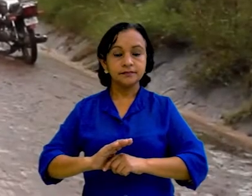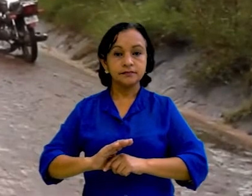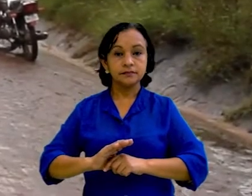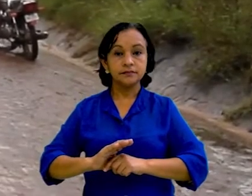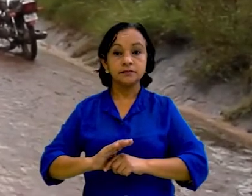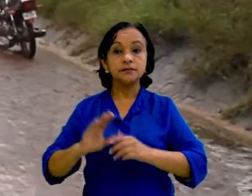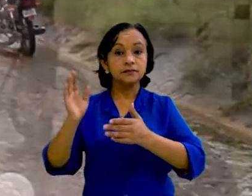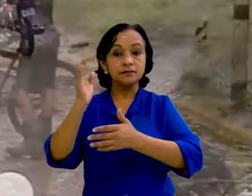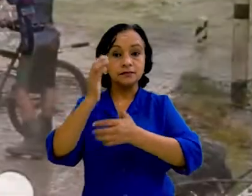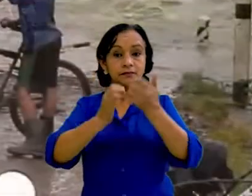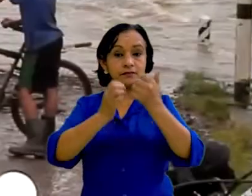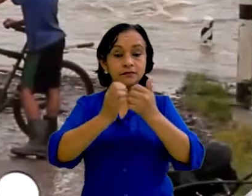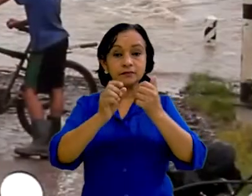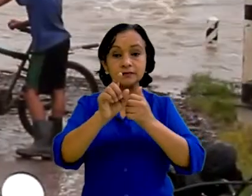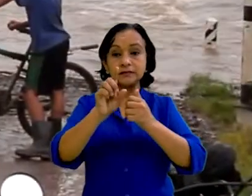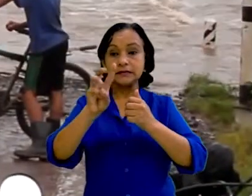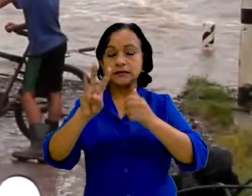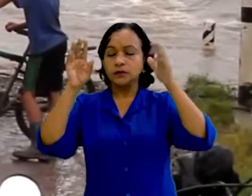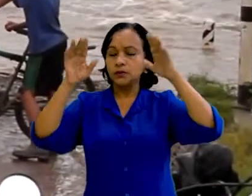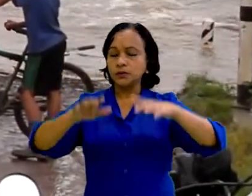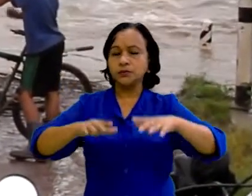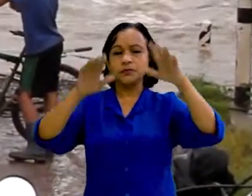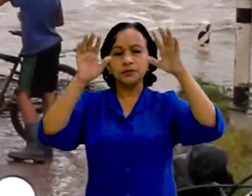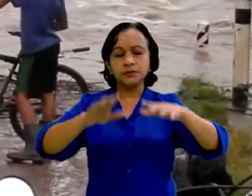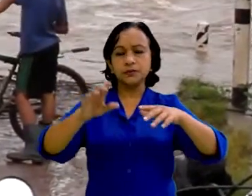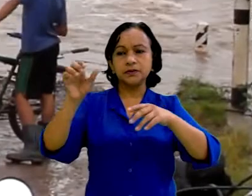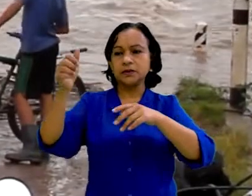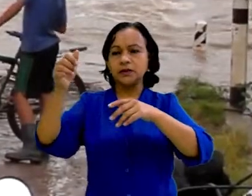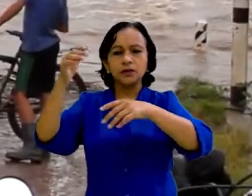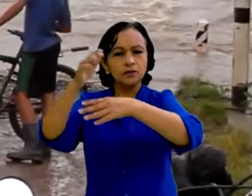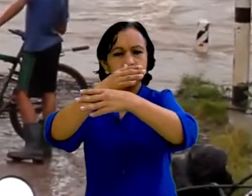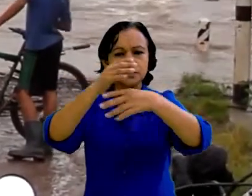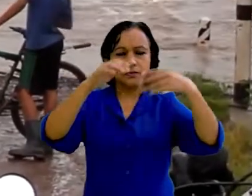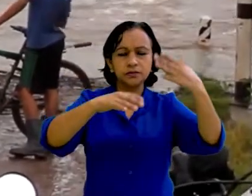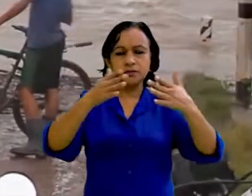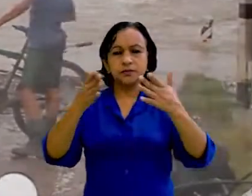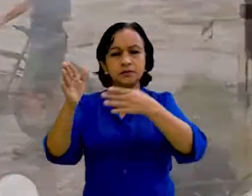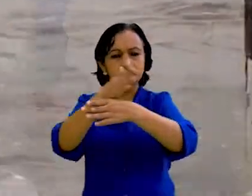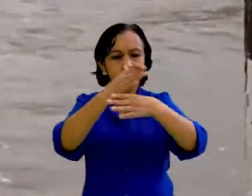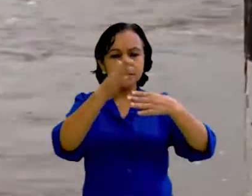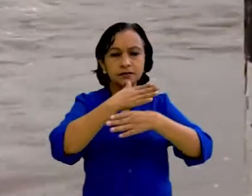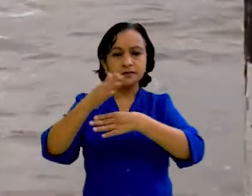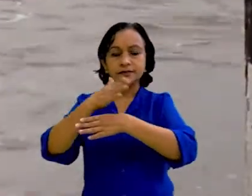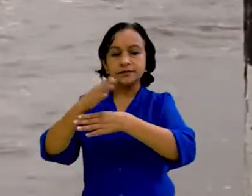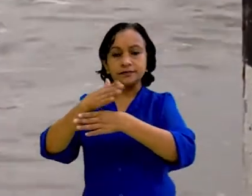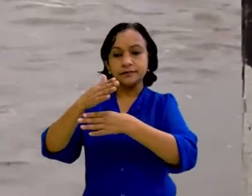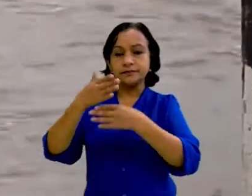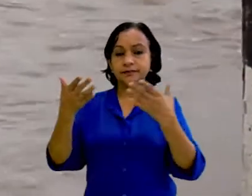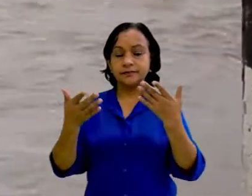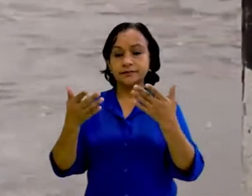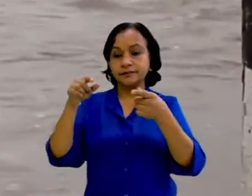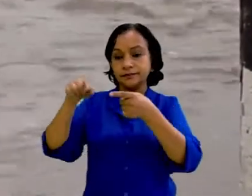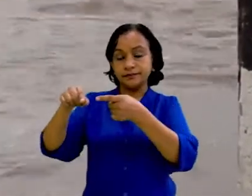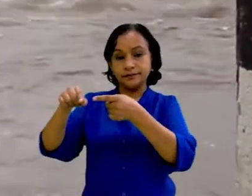Debido a la afectación de 13 ejes de vaguada, 6 ondas tropicales, un centro de baja presión y la zona de convergencia